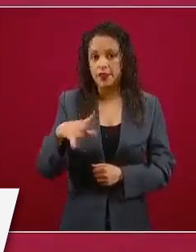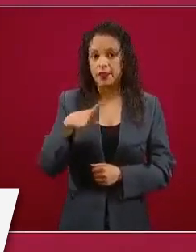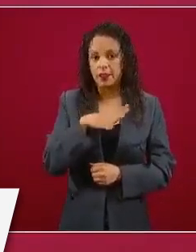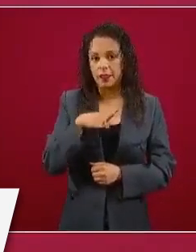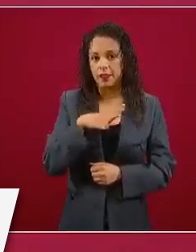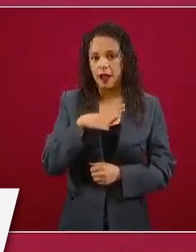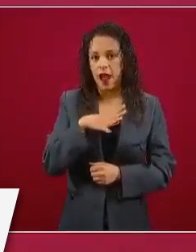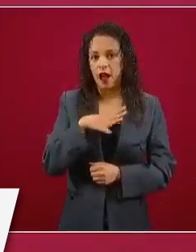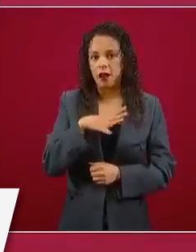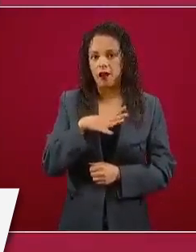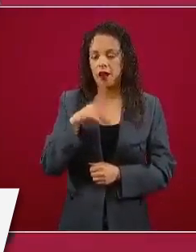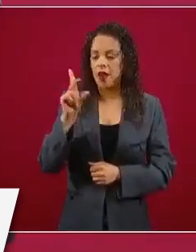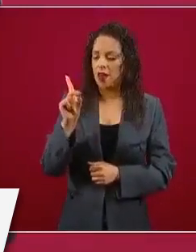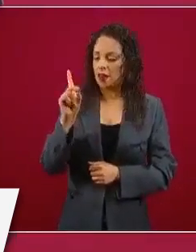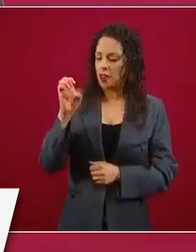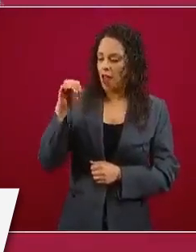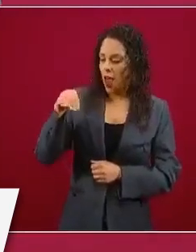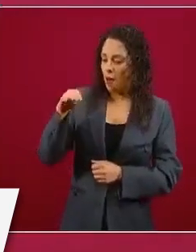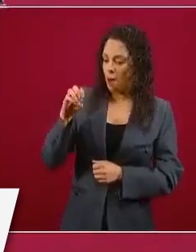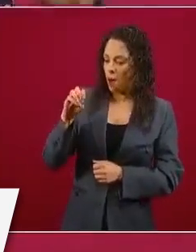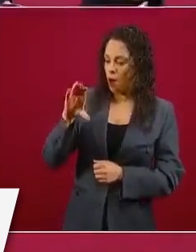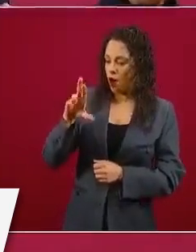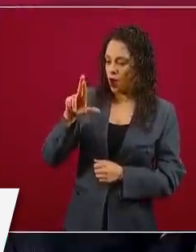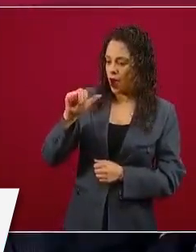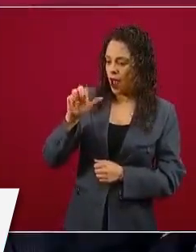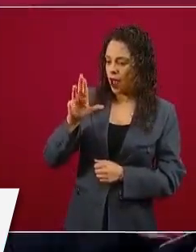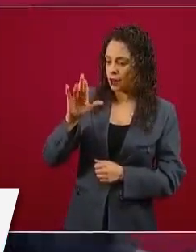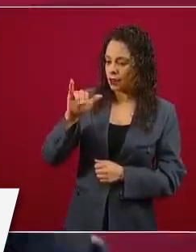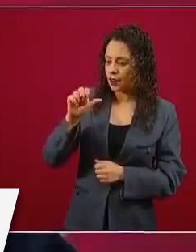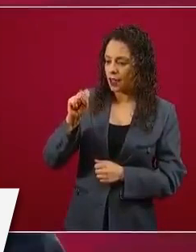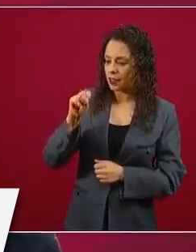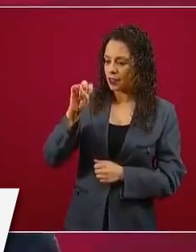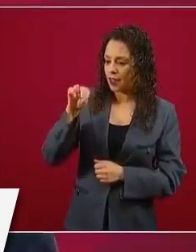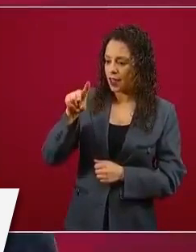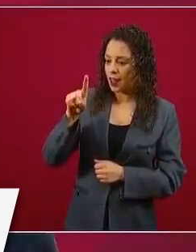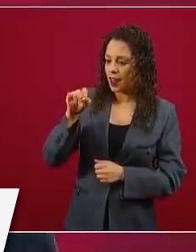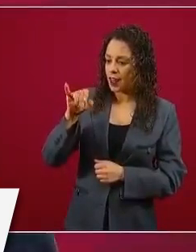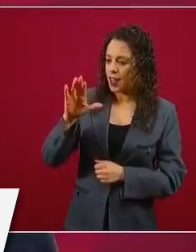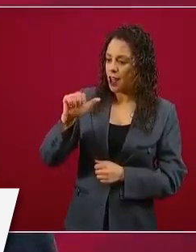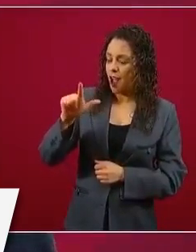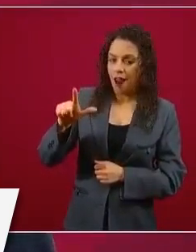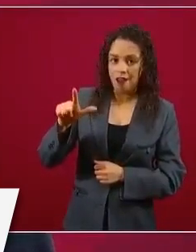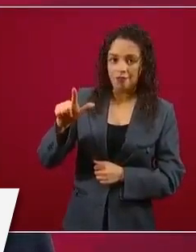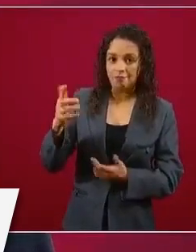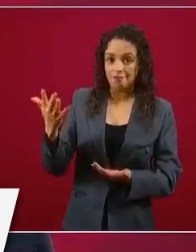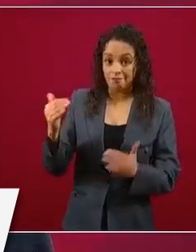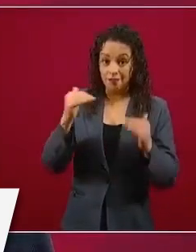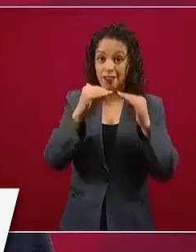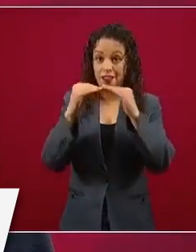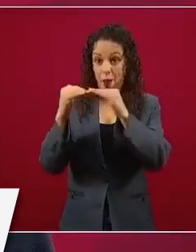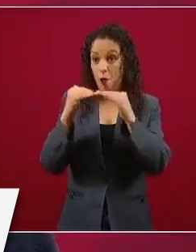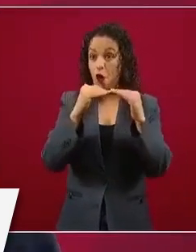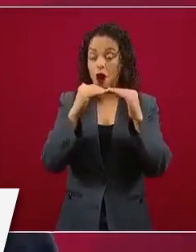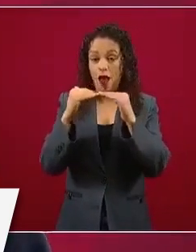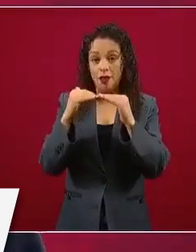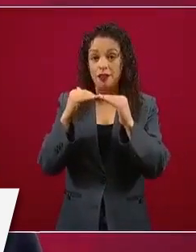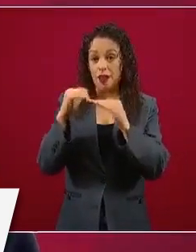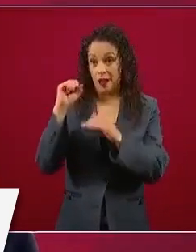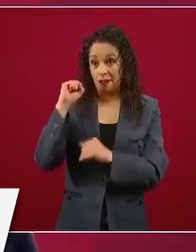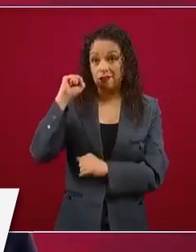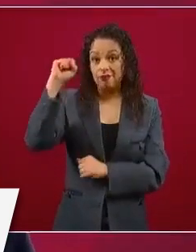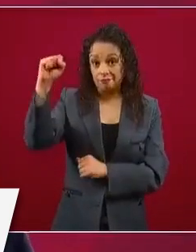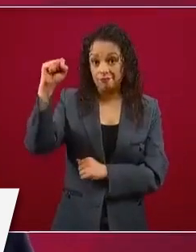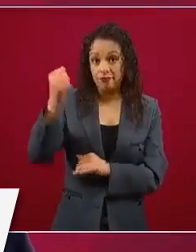Todo esto no se contemplaba anteriormente, no pueden haber